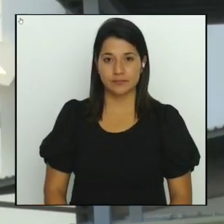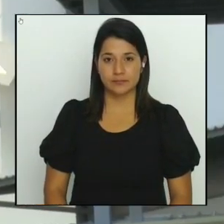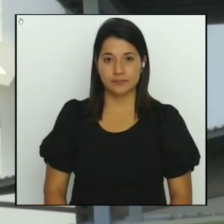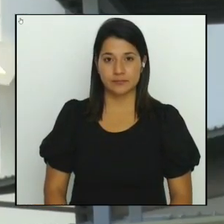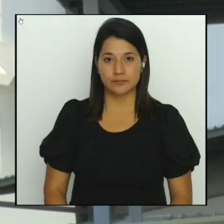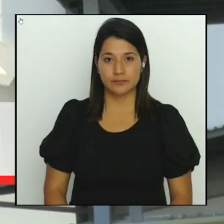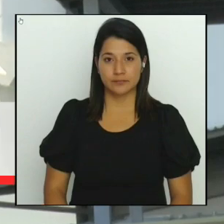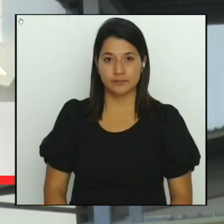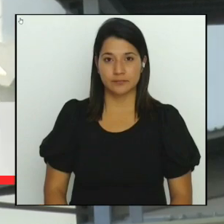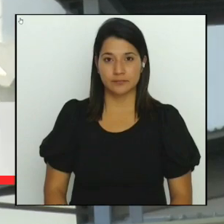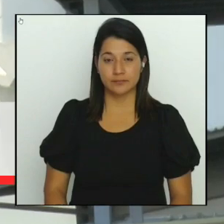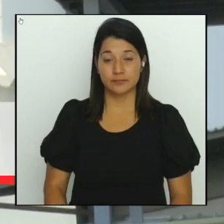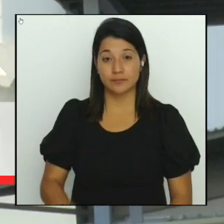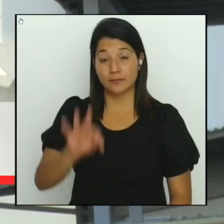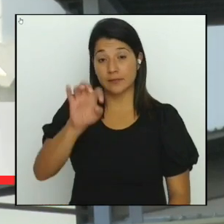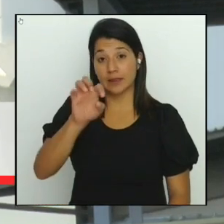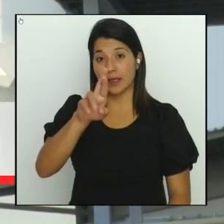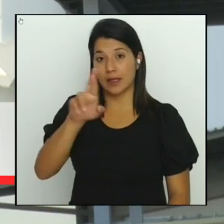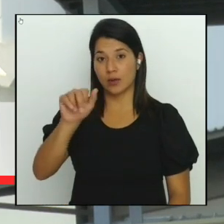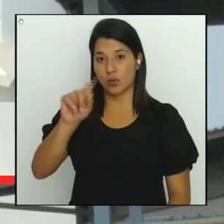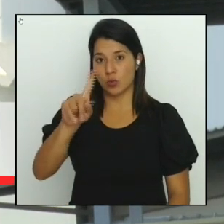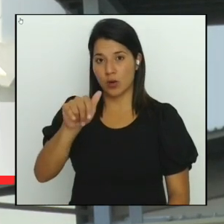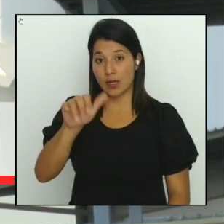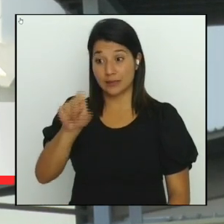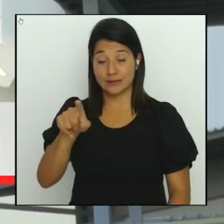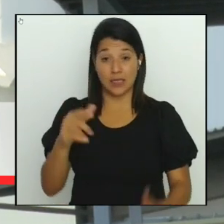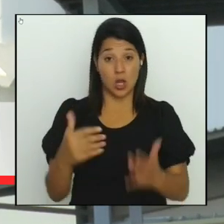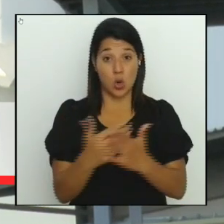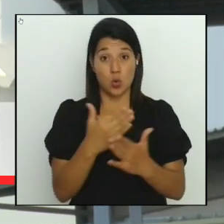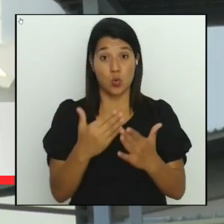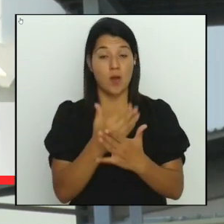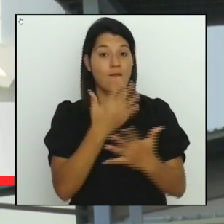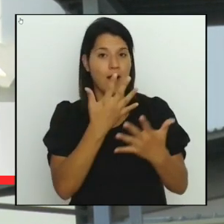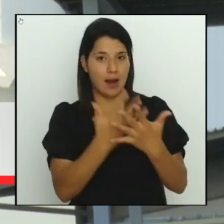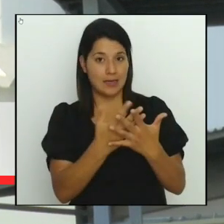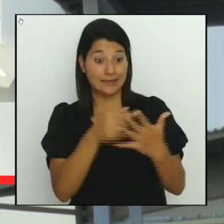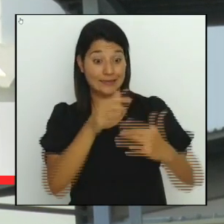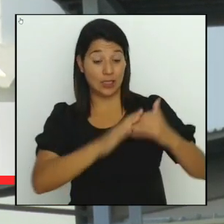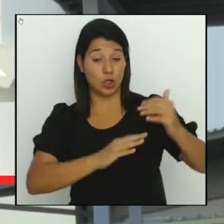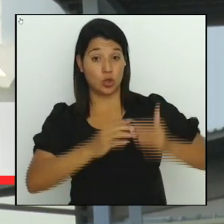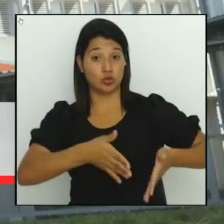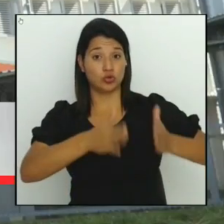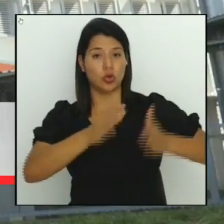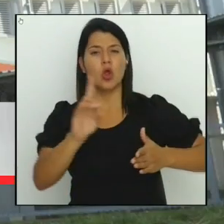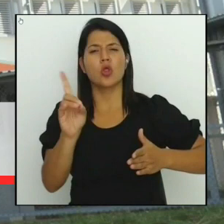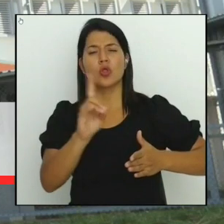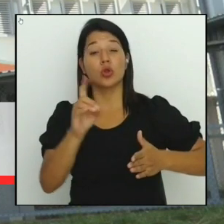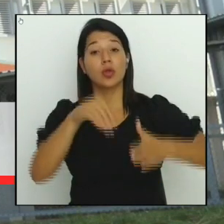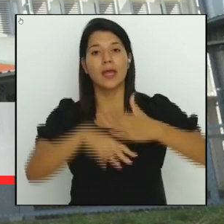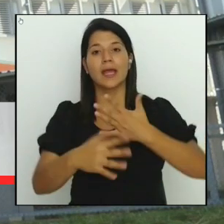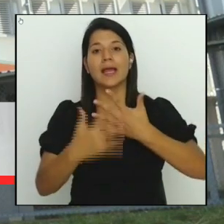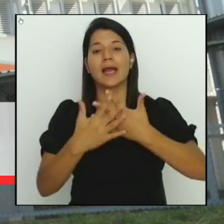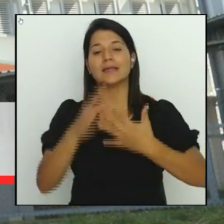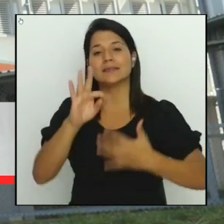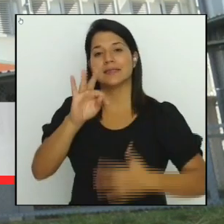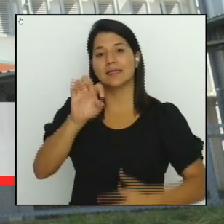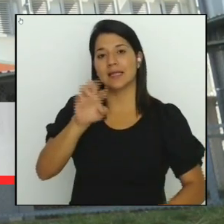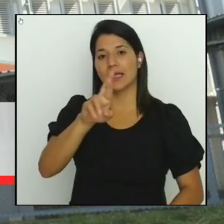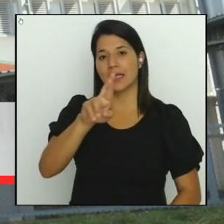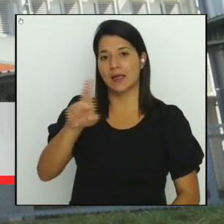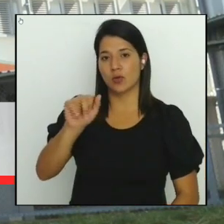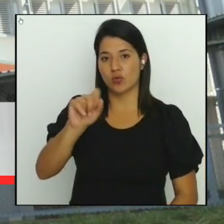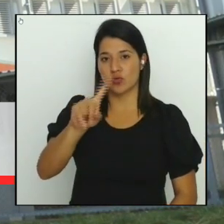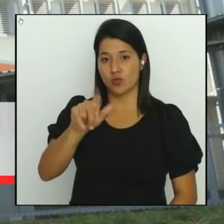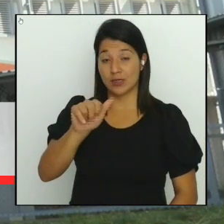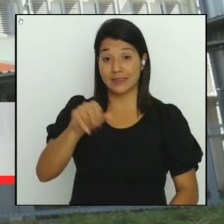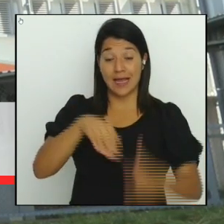Terrazas 2 es el nuevo complejo penitenciario que se construyó dentro de las instalaciones de la cárcel Terrazas, ubicada en San Rafael de Alajuela. Son